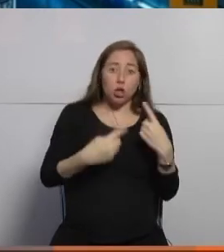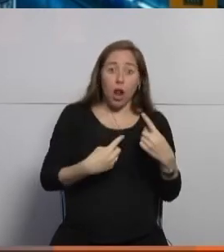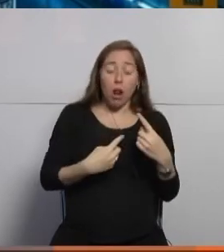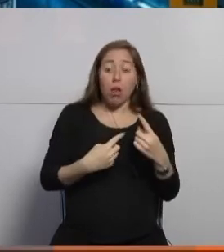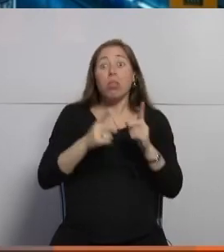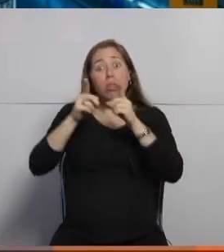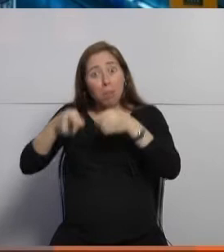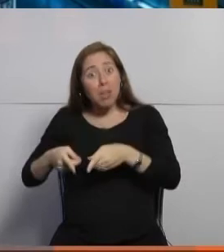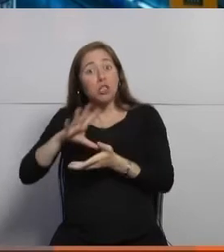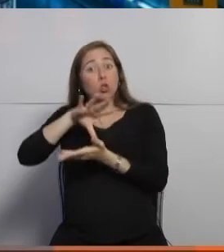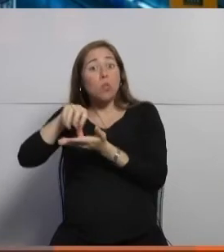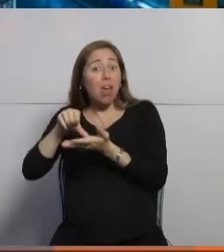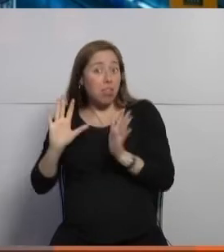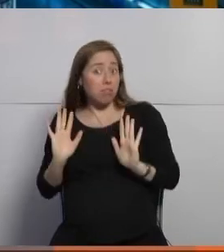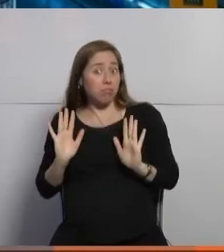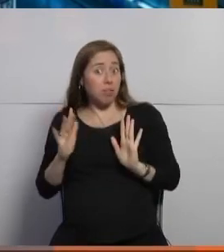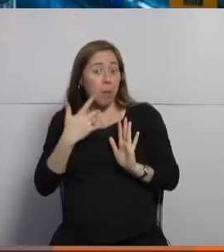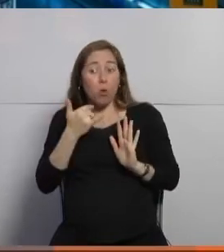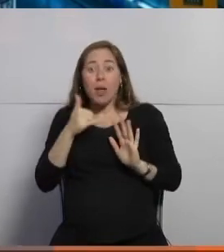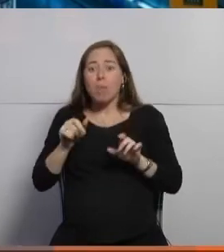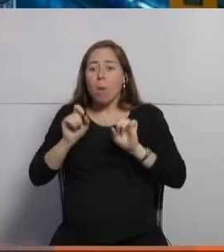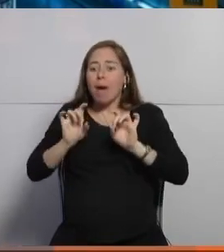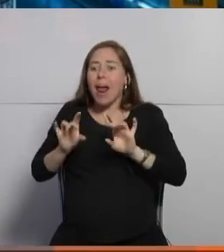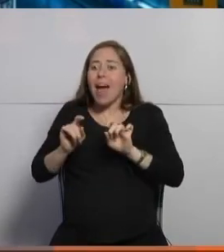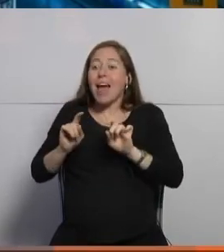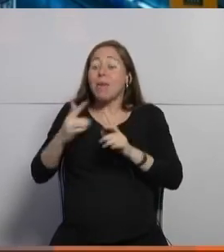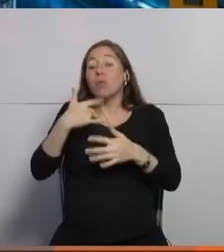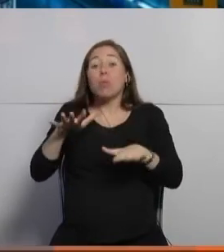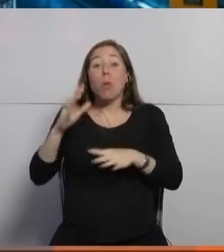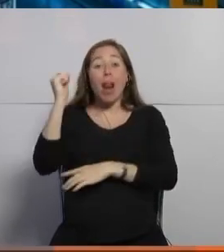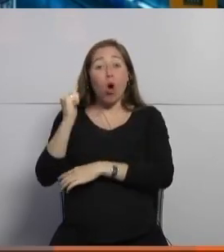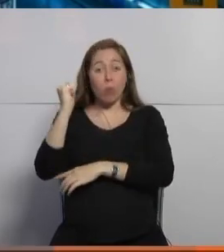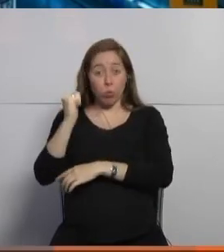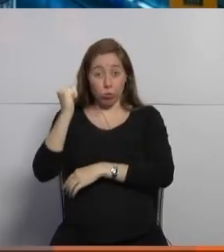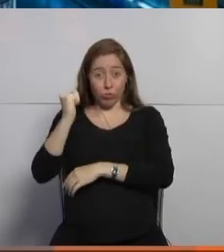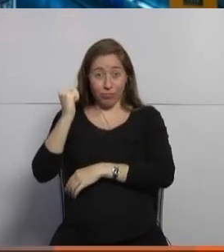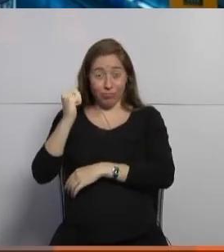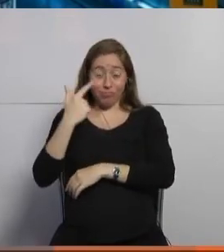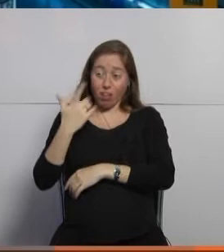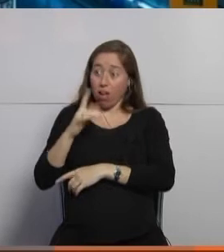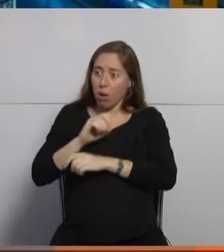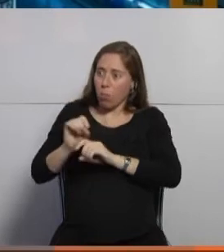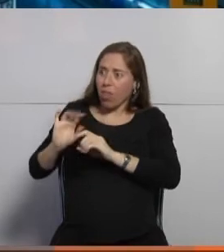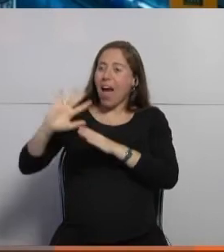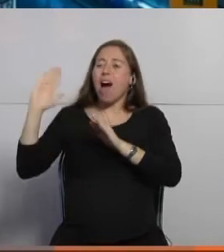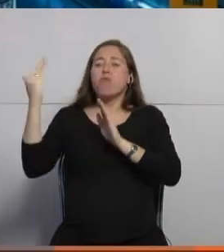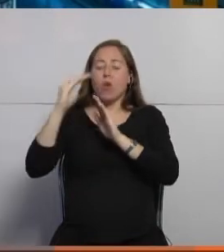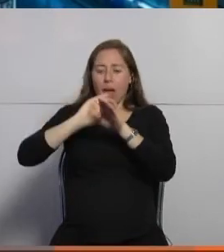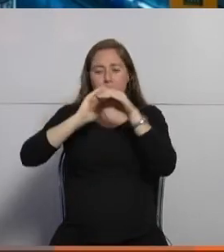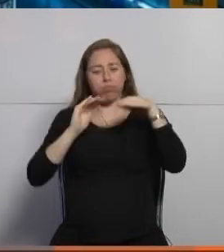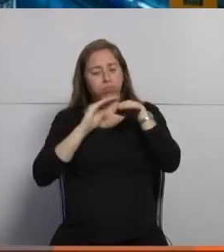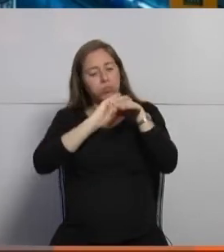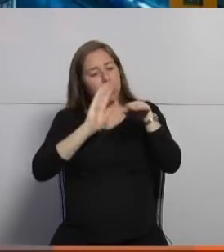por ejemplo el poder hacer una desinfección de los buses del transporte público ya sea por fuera o por dentro